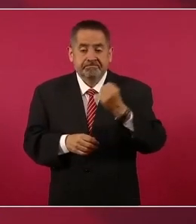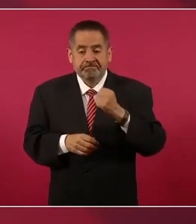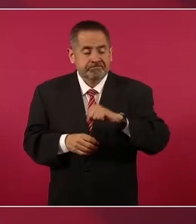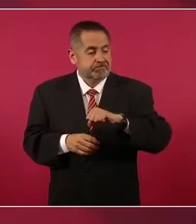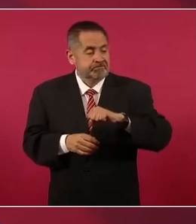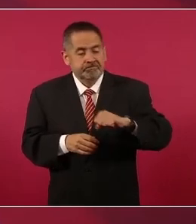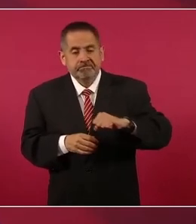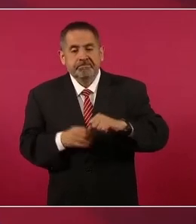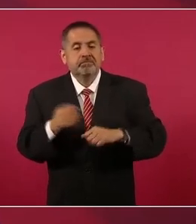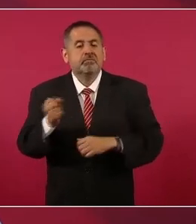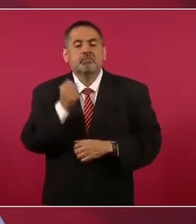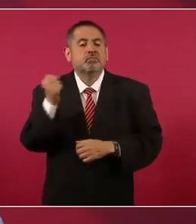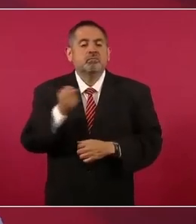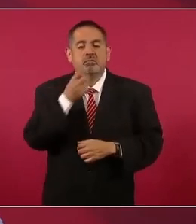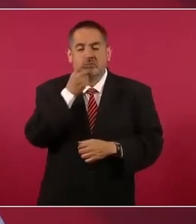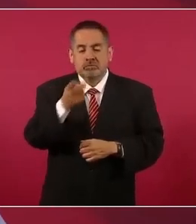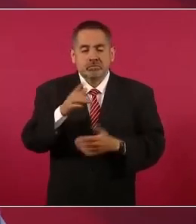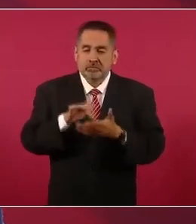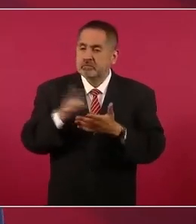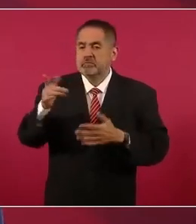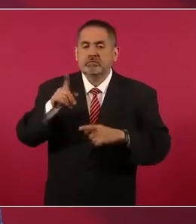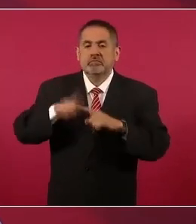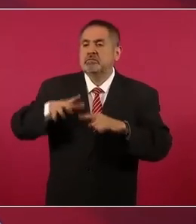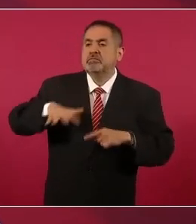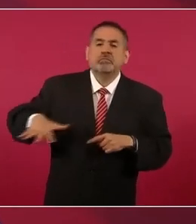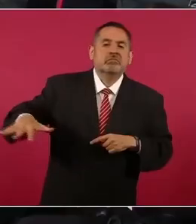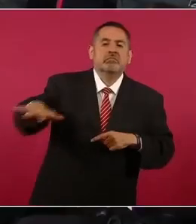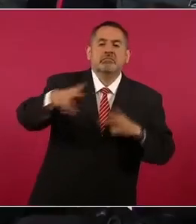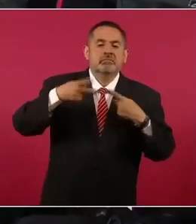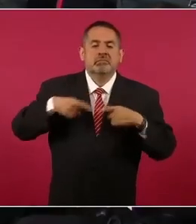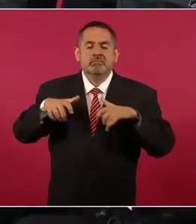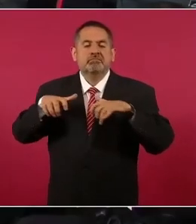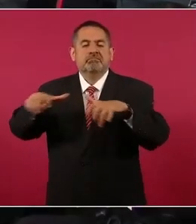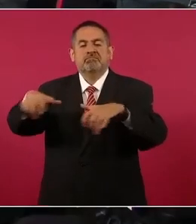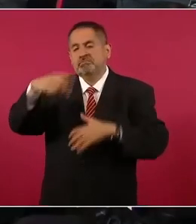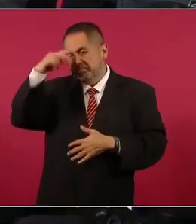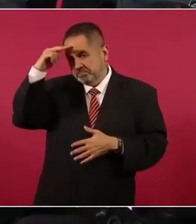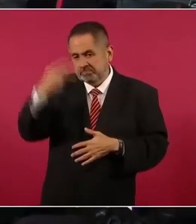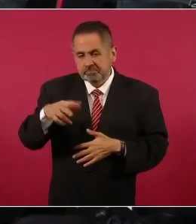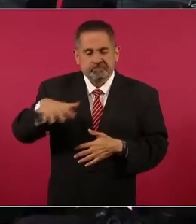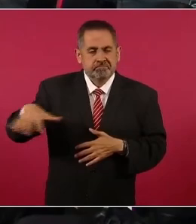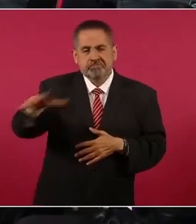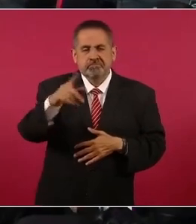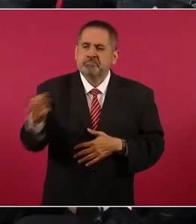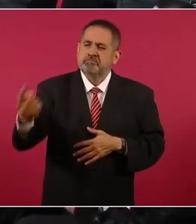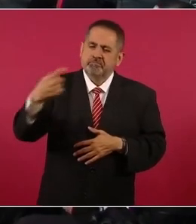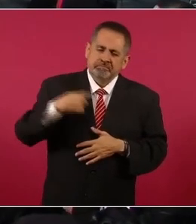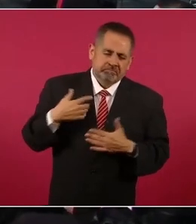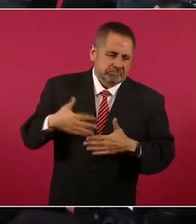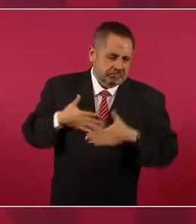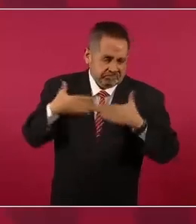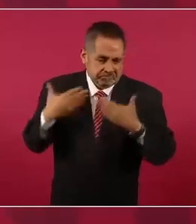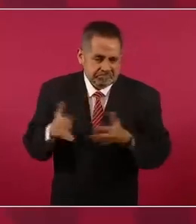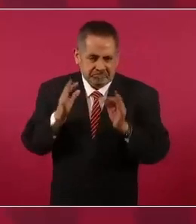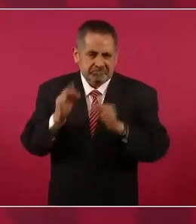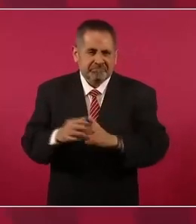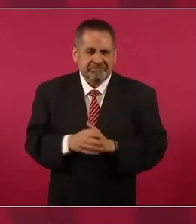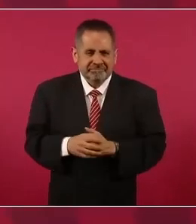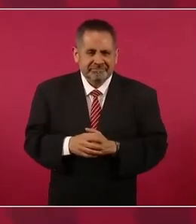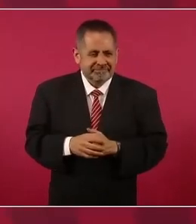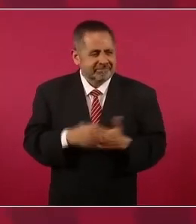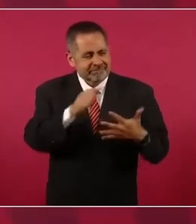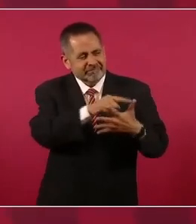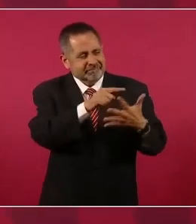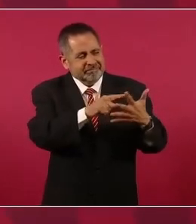y le agradezco mucho al pueblo de México porque nos tienen confianza y todas